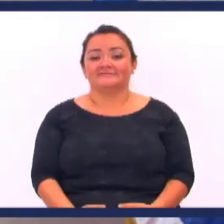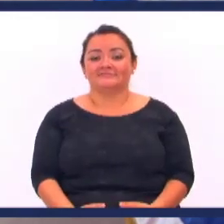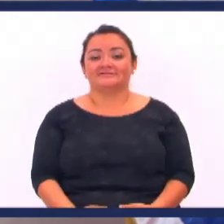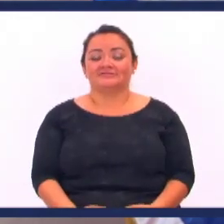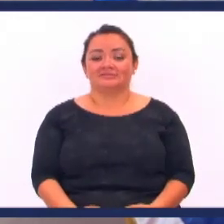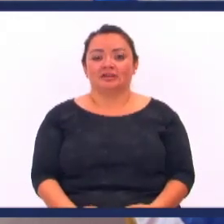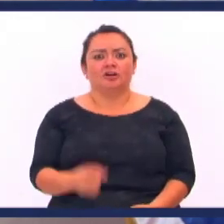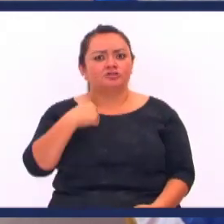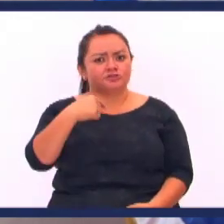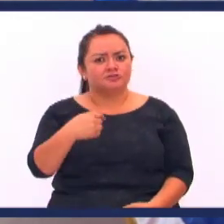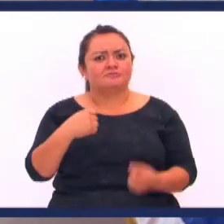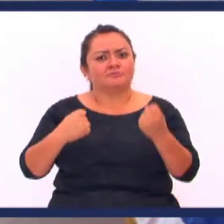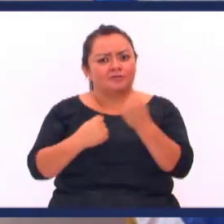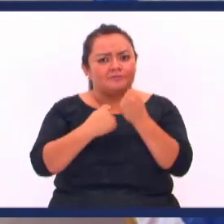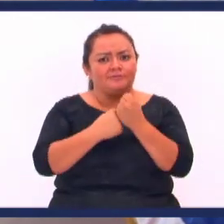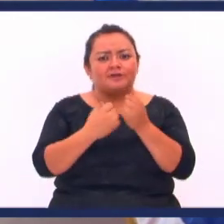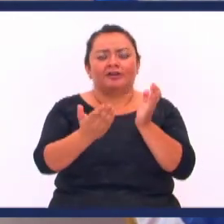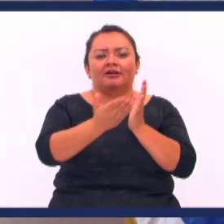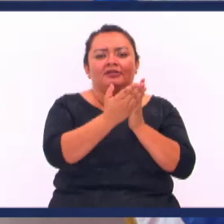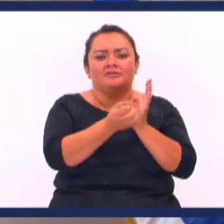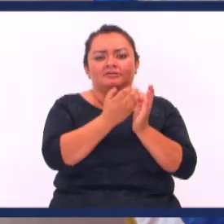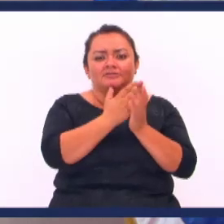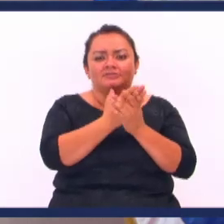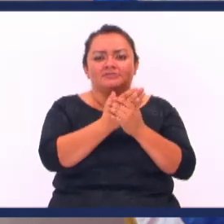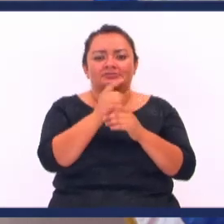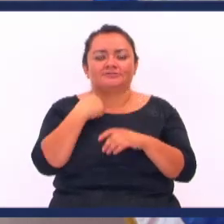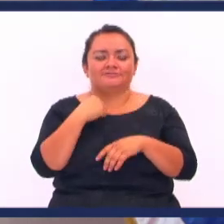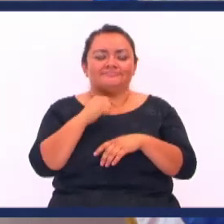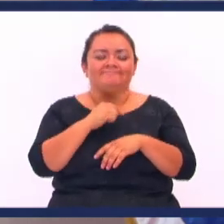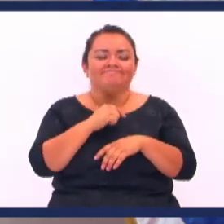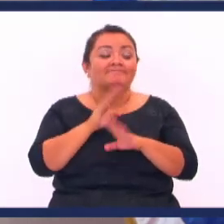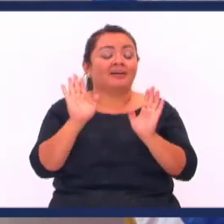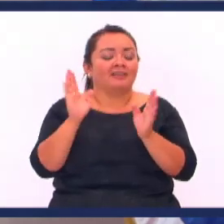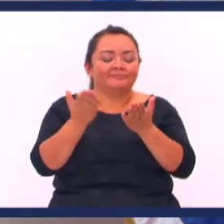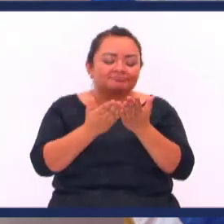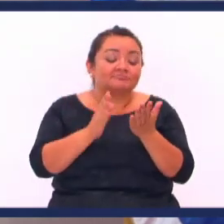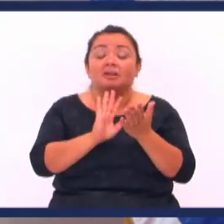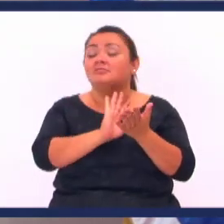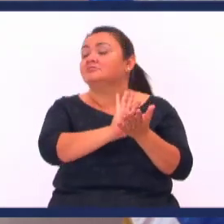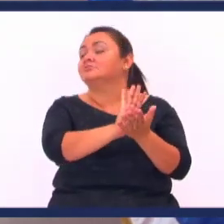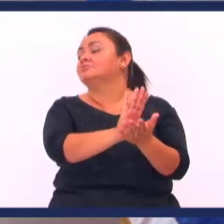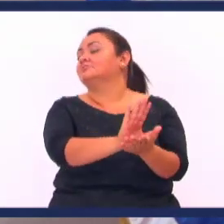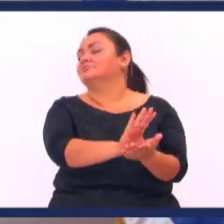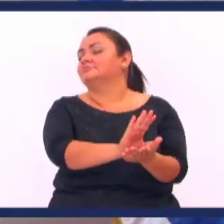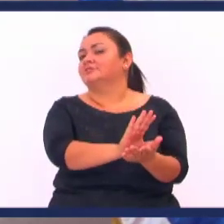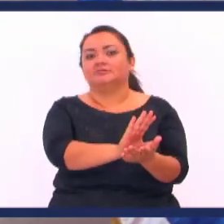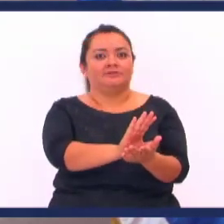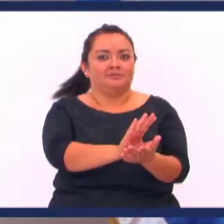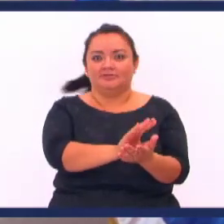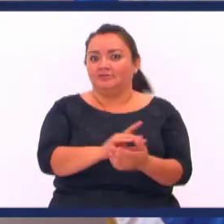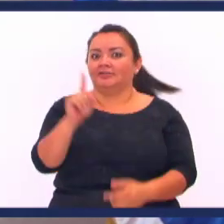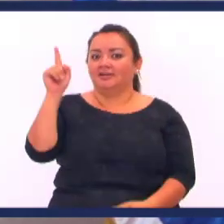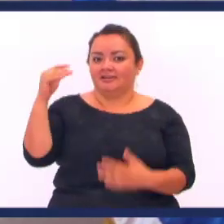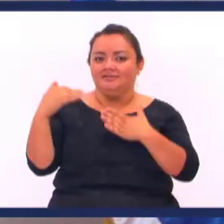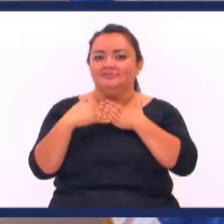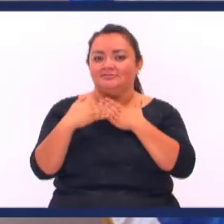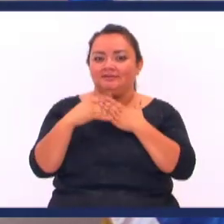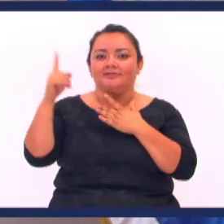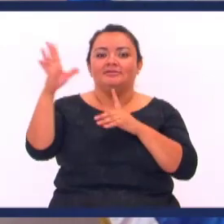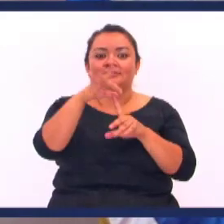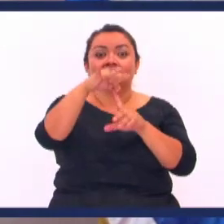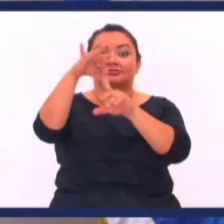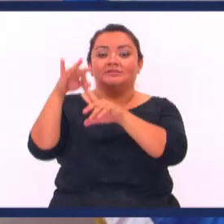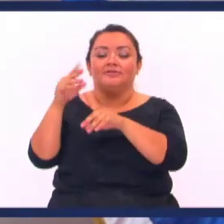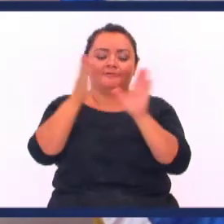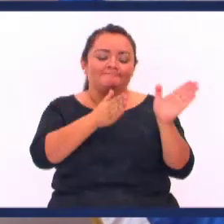Yo siempre lo he apoyado Porque lo encuentro En la Biblia Y no puedo dejarlo A un lado Como que no lo vi Ahí está Es el quien llama Es el quien escoge